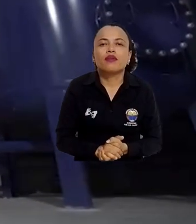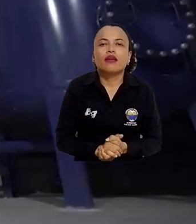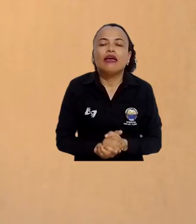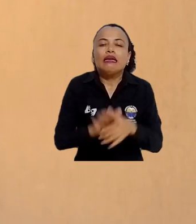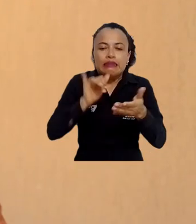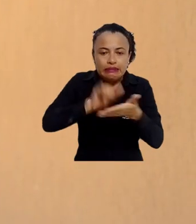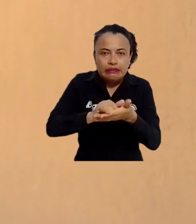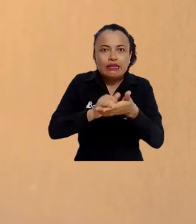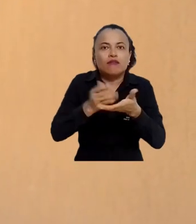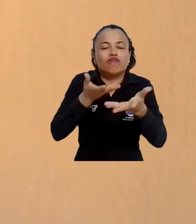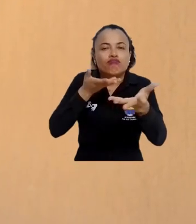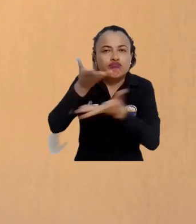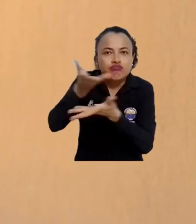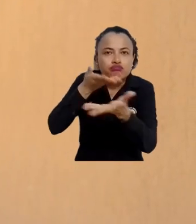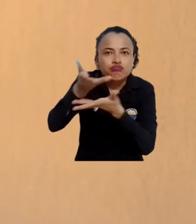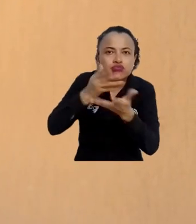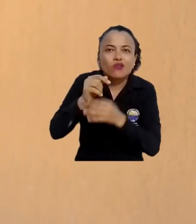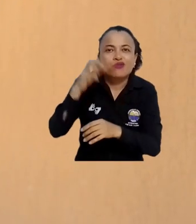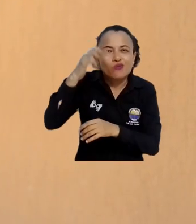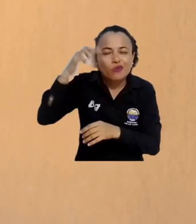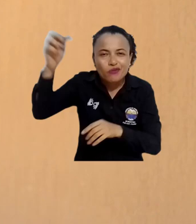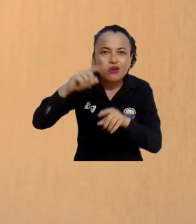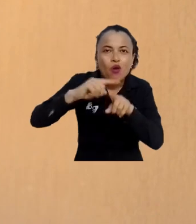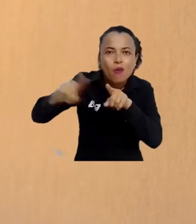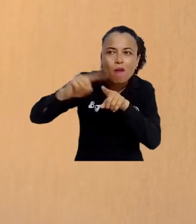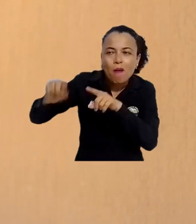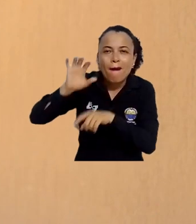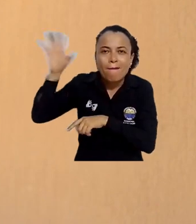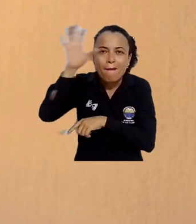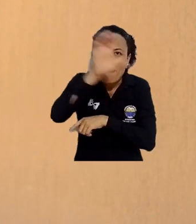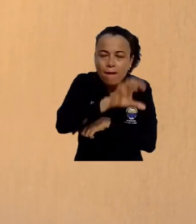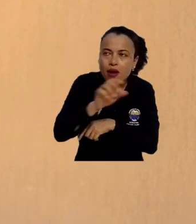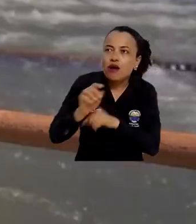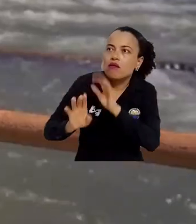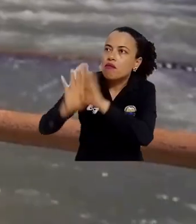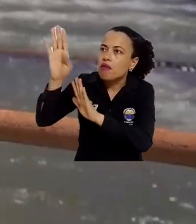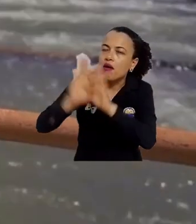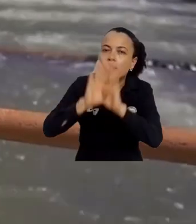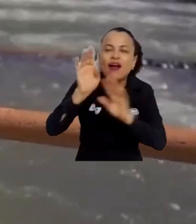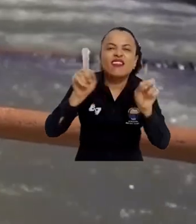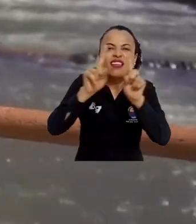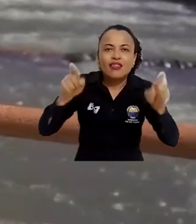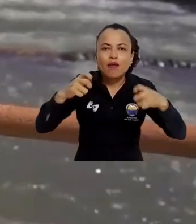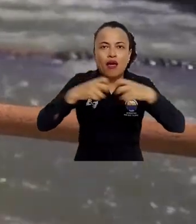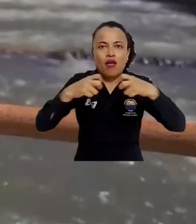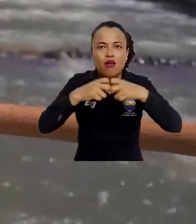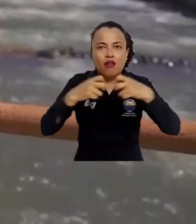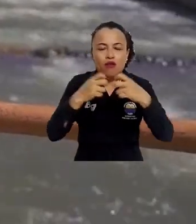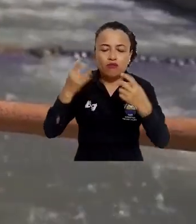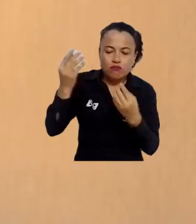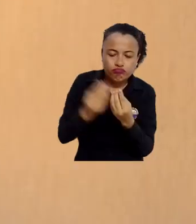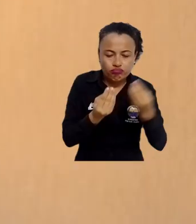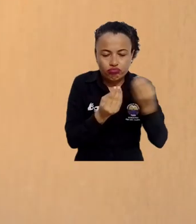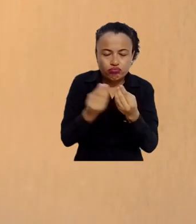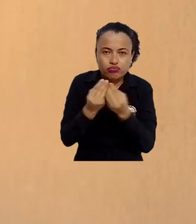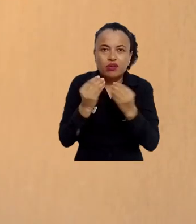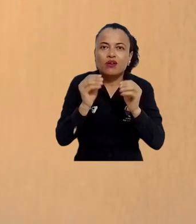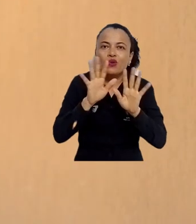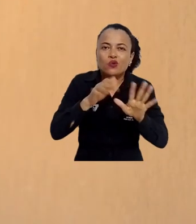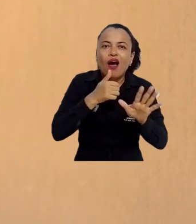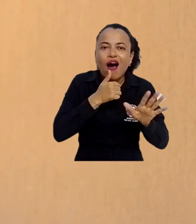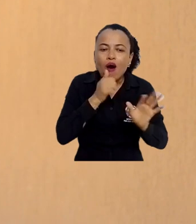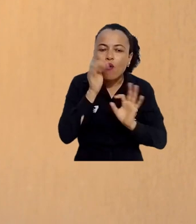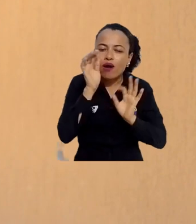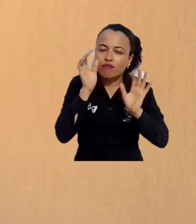Ese intercambio cultural, ¿verdad? Y aprender de otros profesionales de otros países que están en ese desarrollo de la electroquímica para el